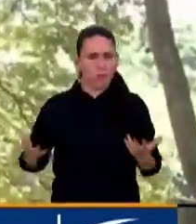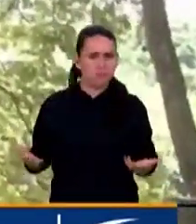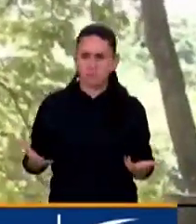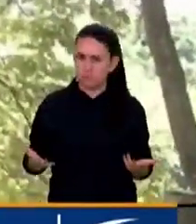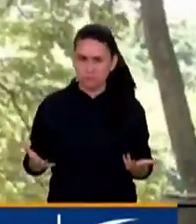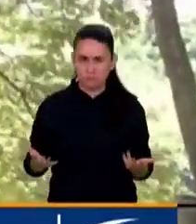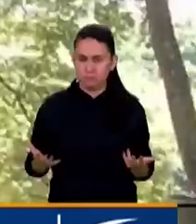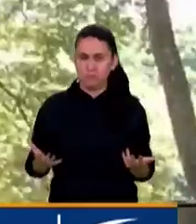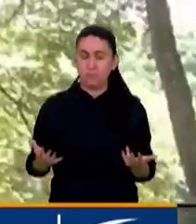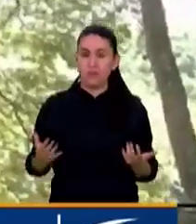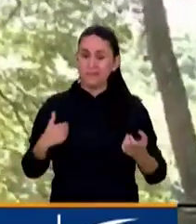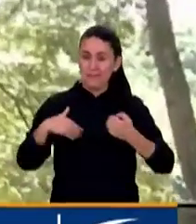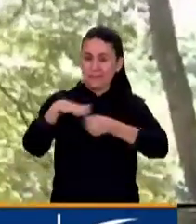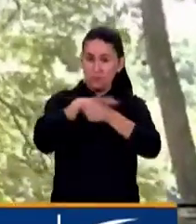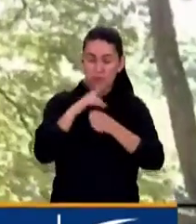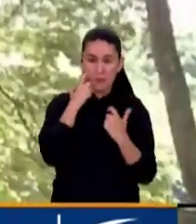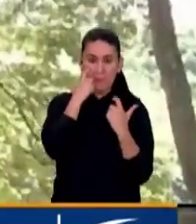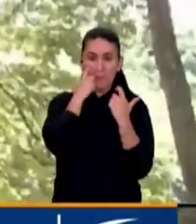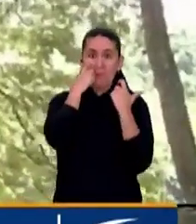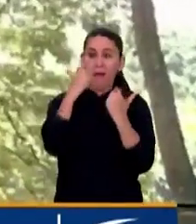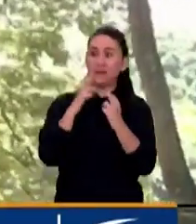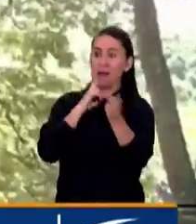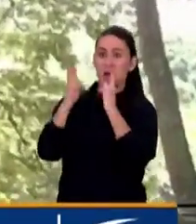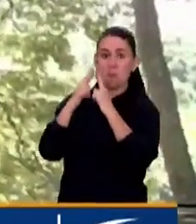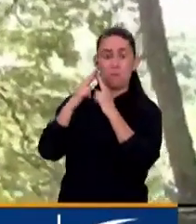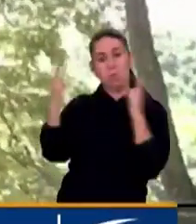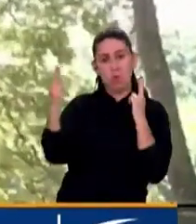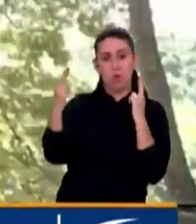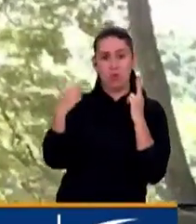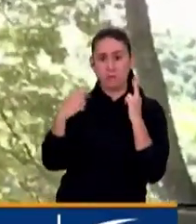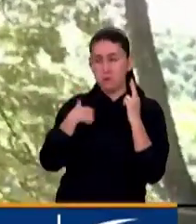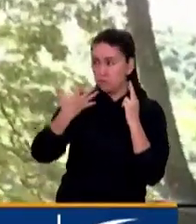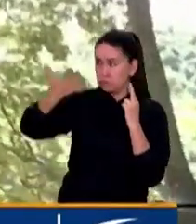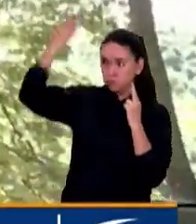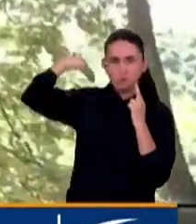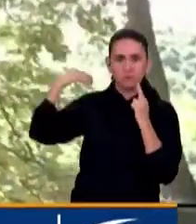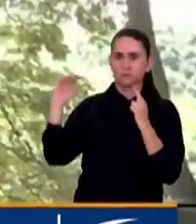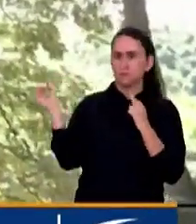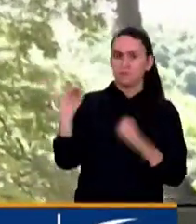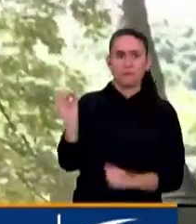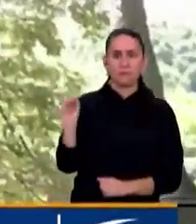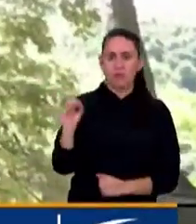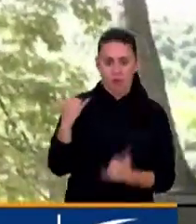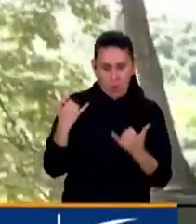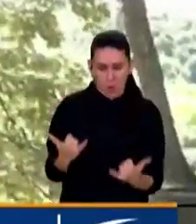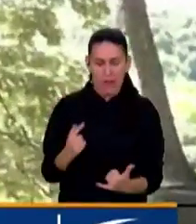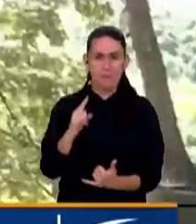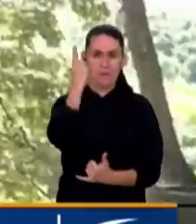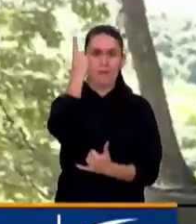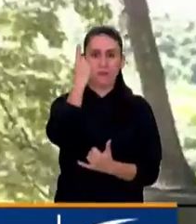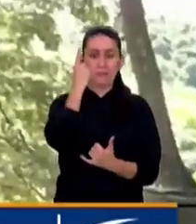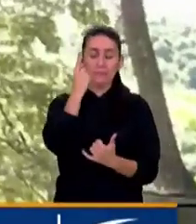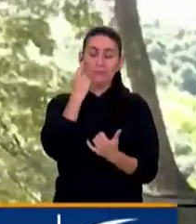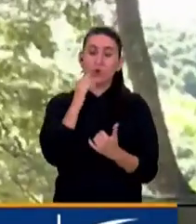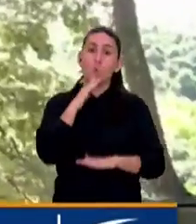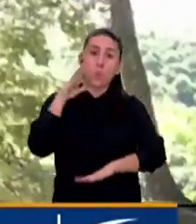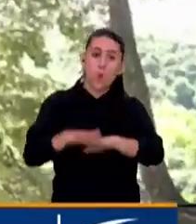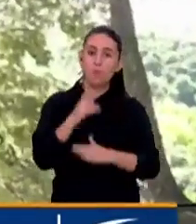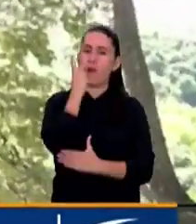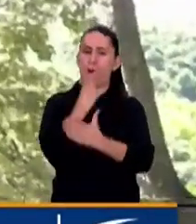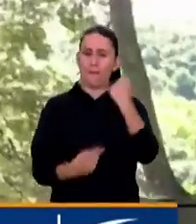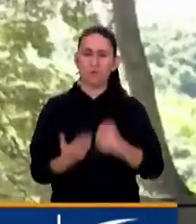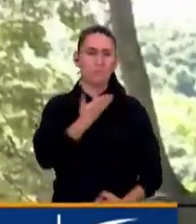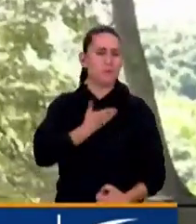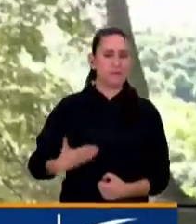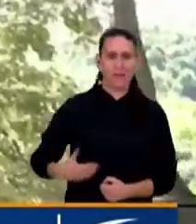antecedente de una crisis diplomática tan fuerte. La responsabilidad de la crisis está tanto en el presidente Gustavo Petro